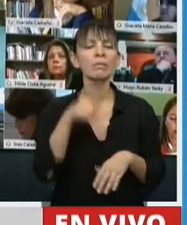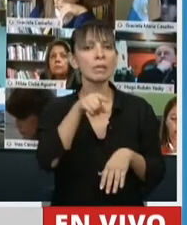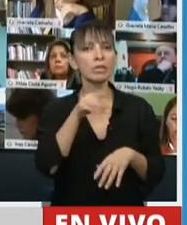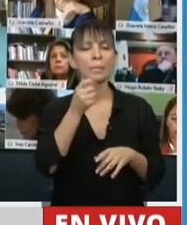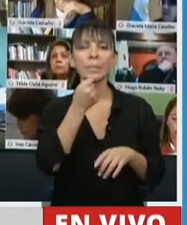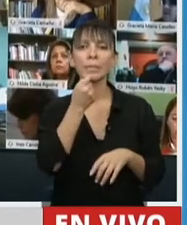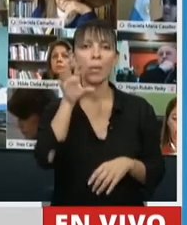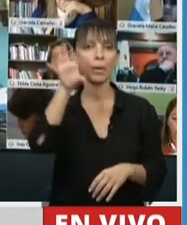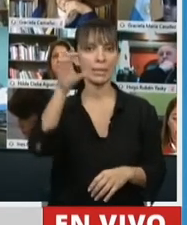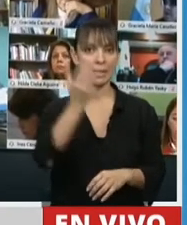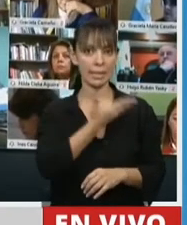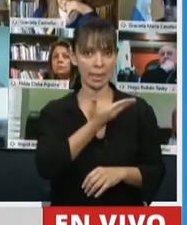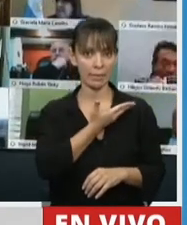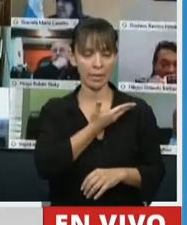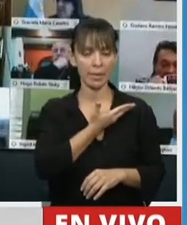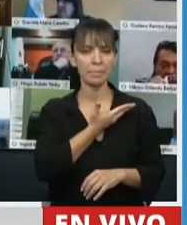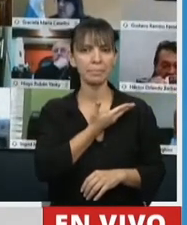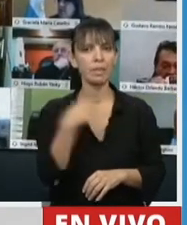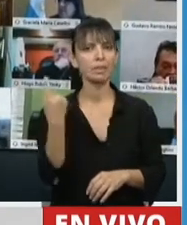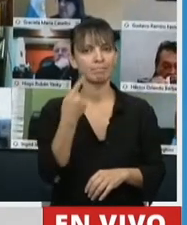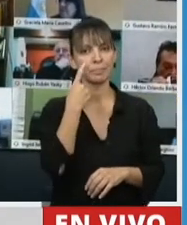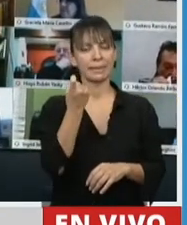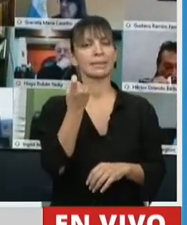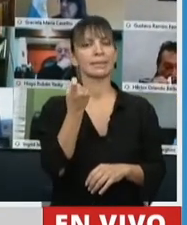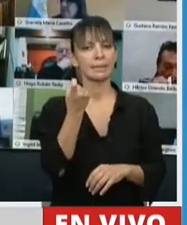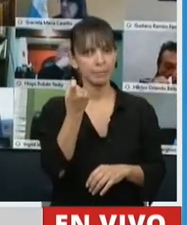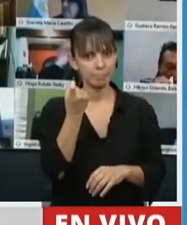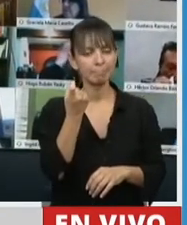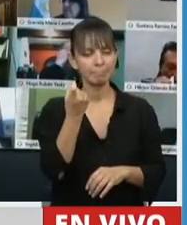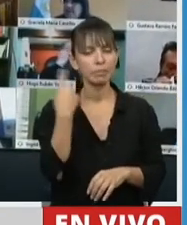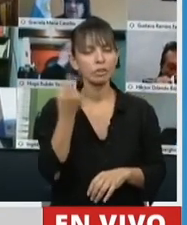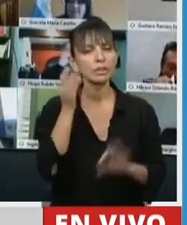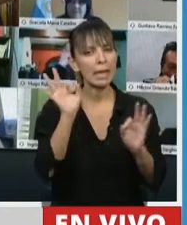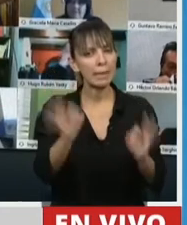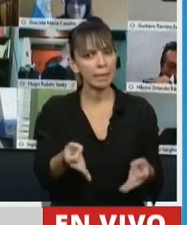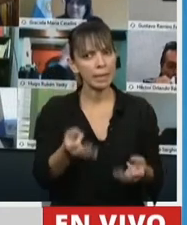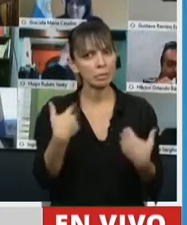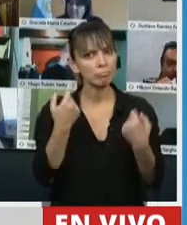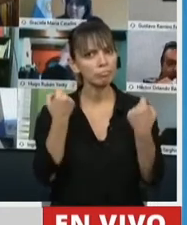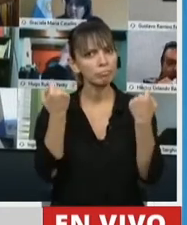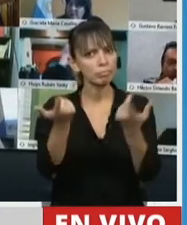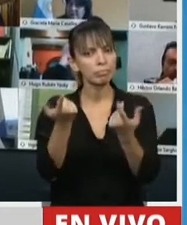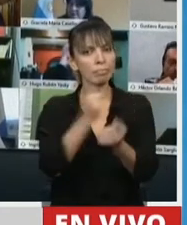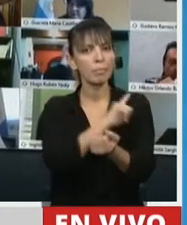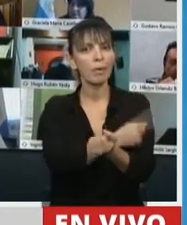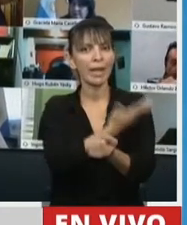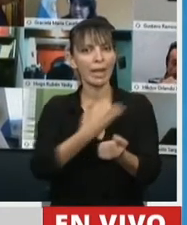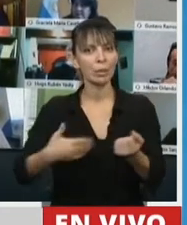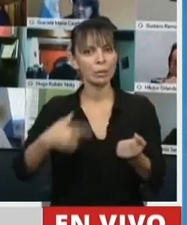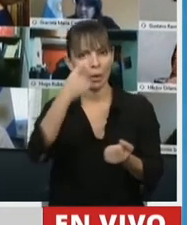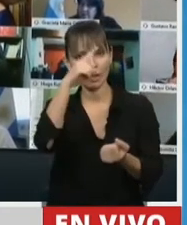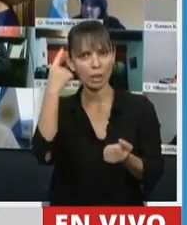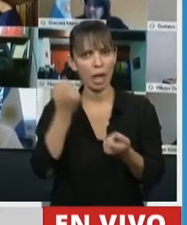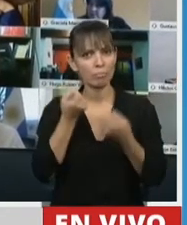provincia de Santa Fe damos cuenta y podemos poner a disposición incluso del Poder Ejecutivo Nacional uno de los